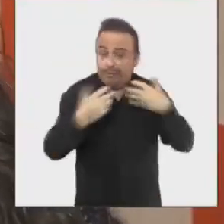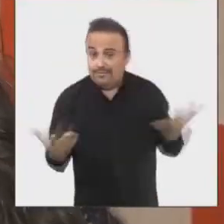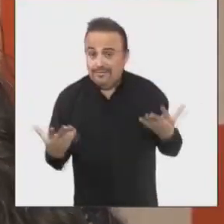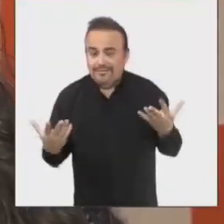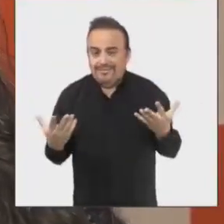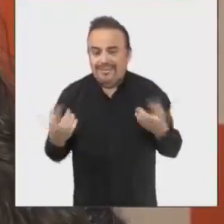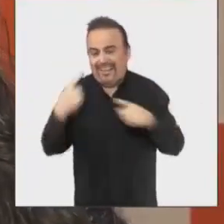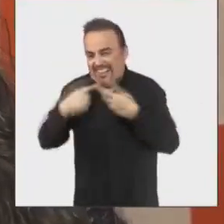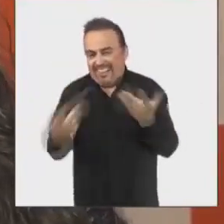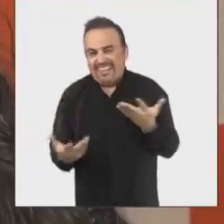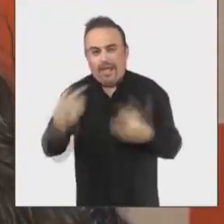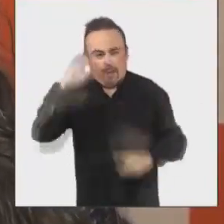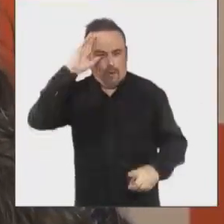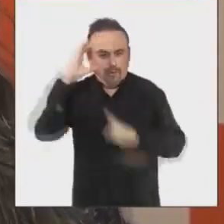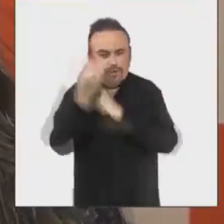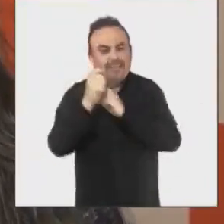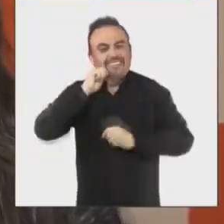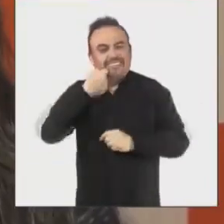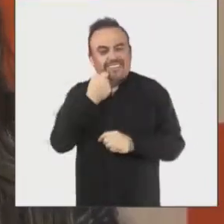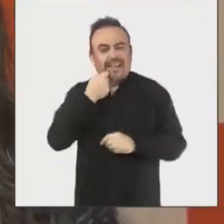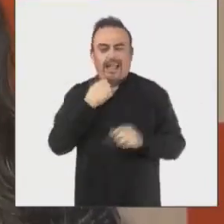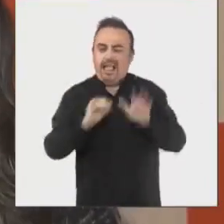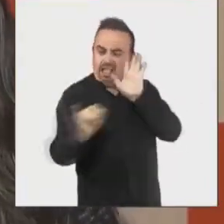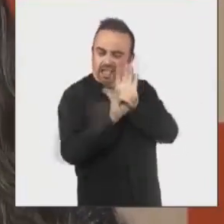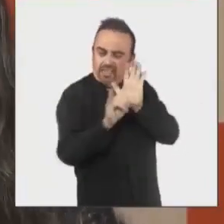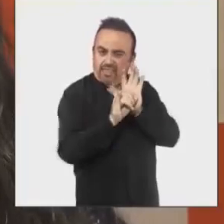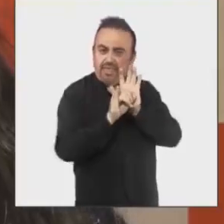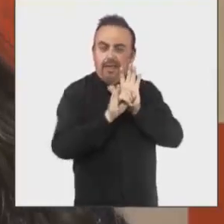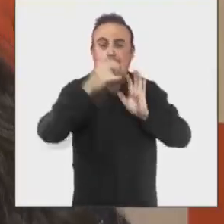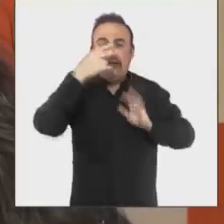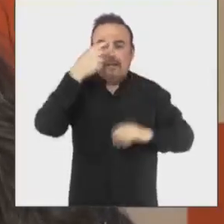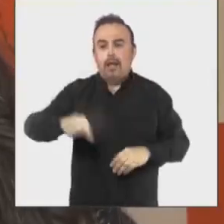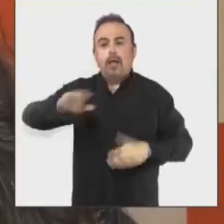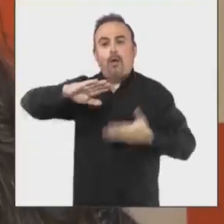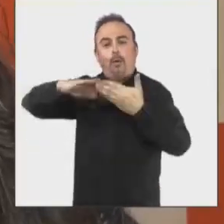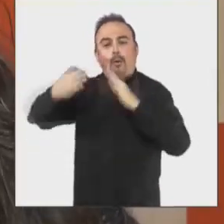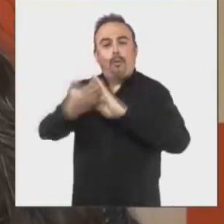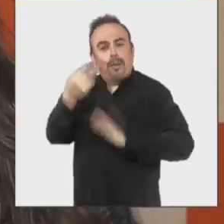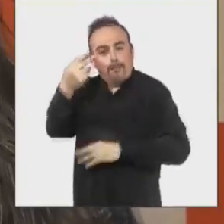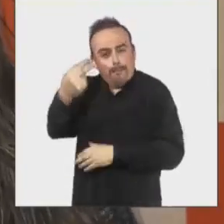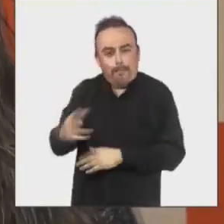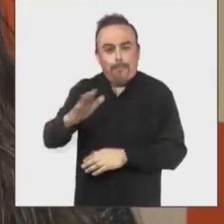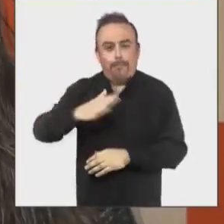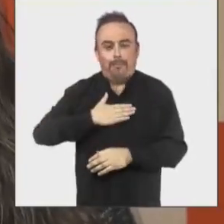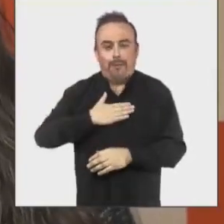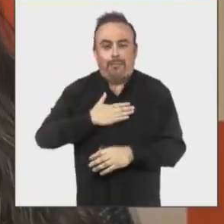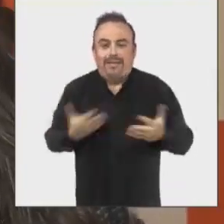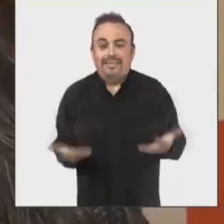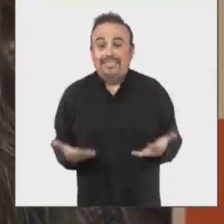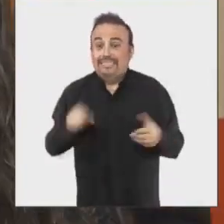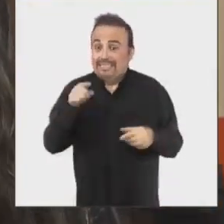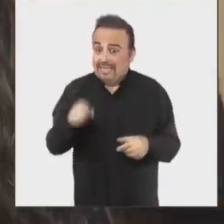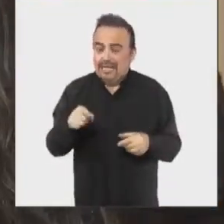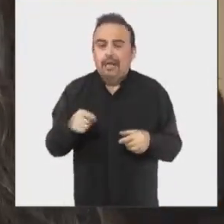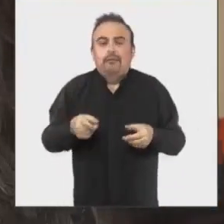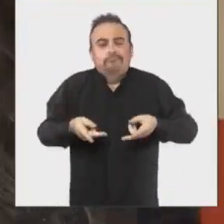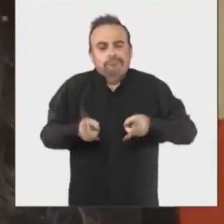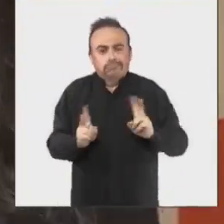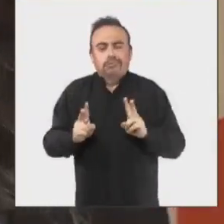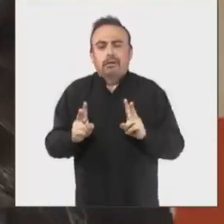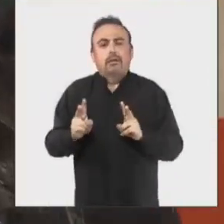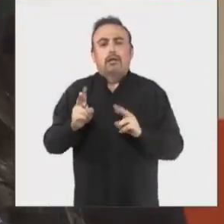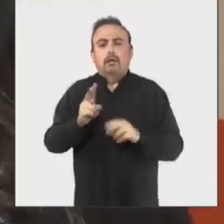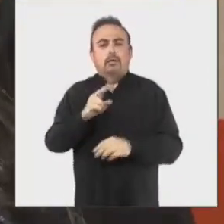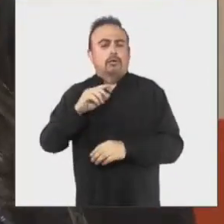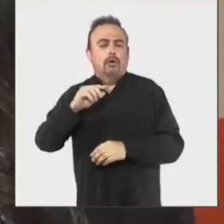la cultura significa la identidad de una comunidad. Por lo tanto esto permite que todas